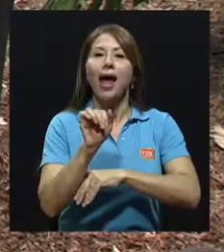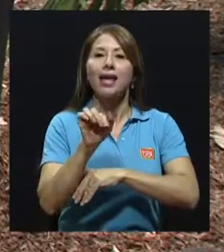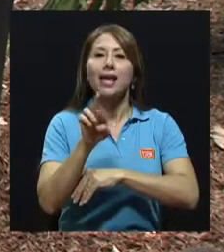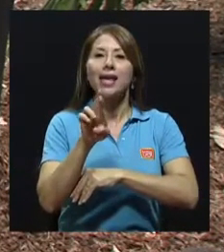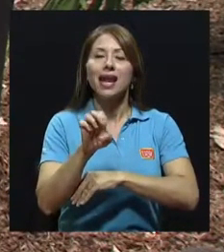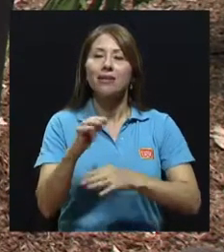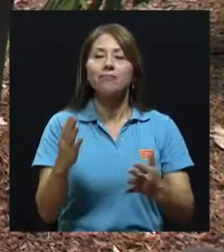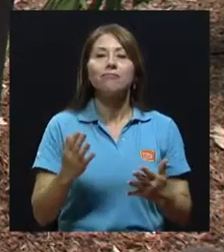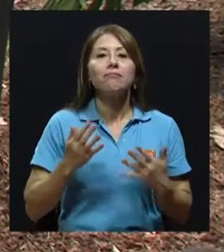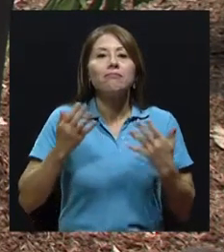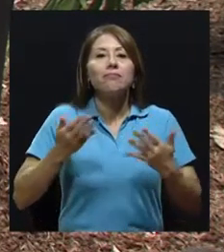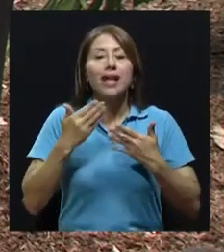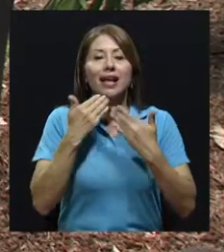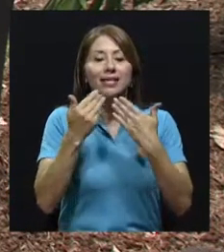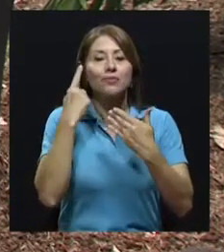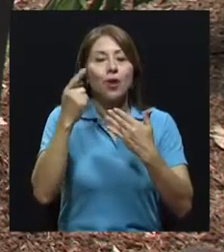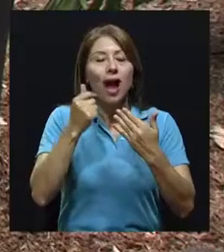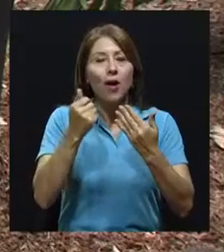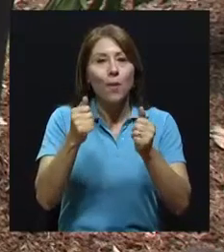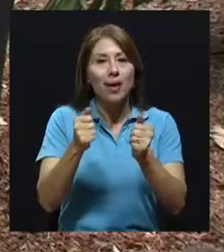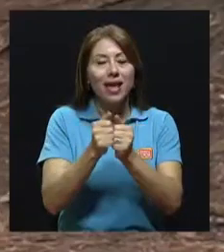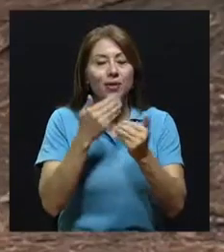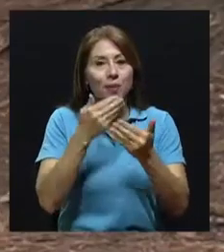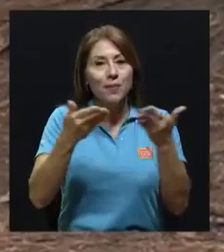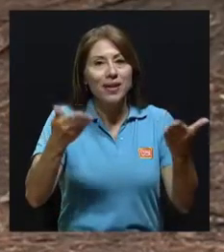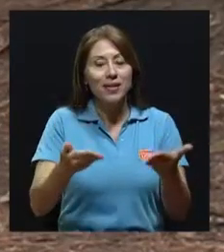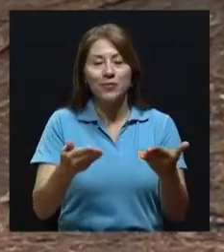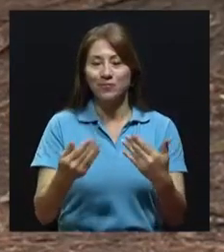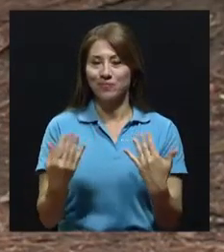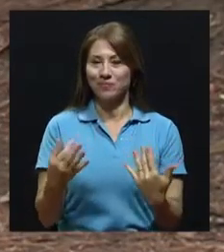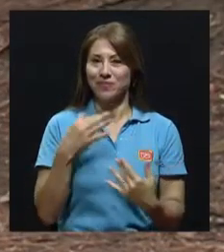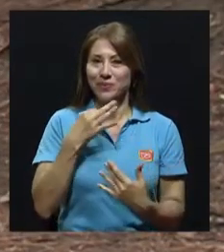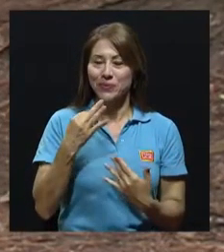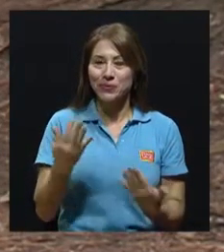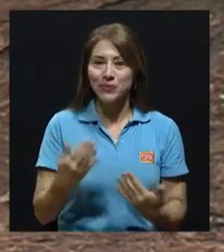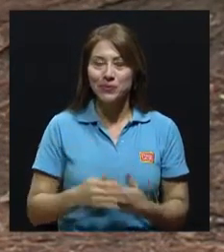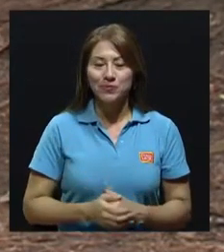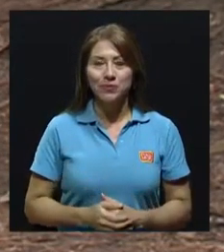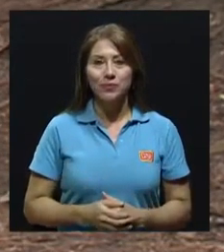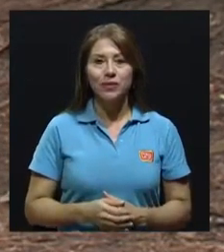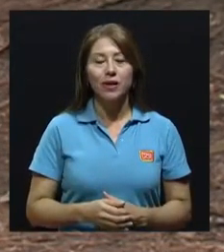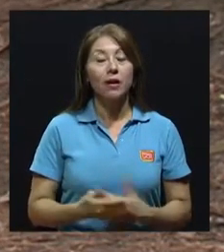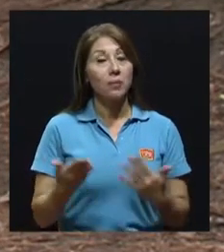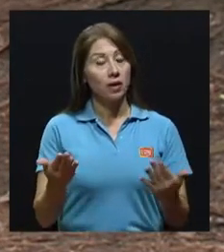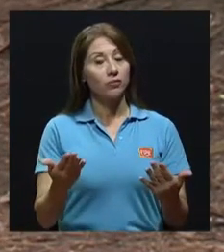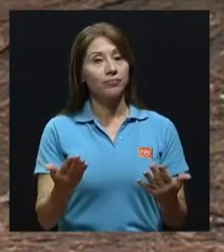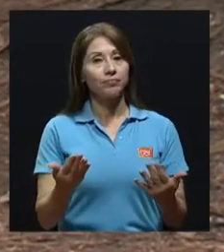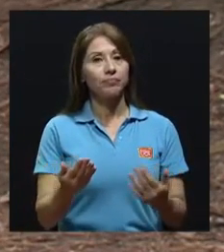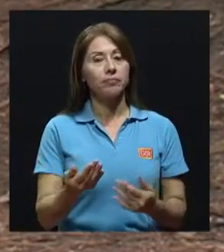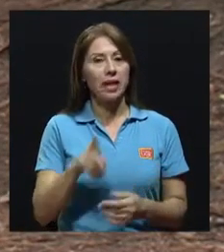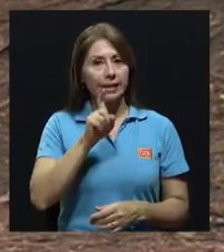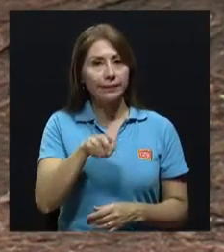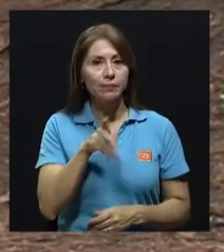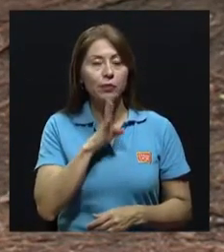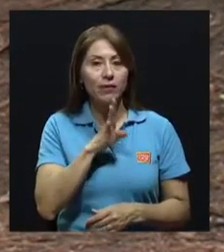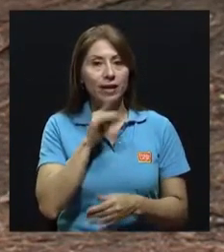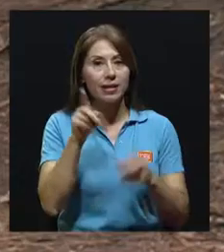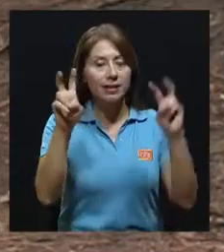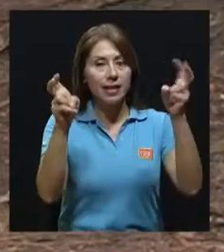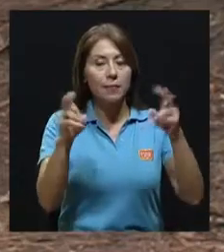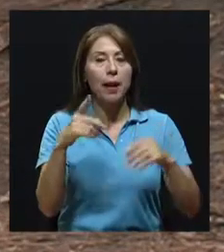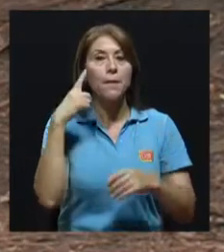gracias por acompañarnos. Bienvenido. Es un gusto estar aquí. Yo creo que sería muy oportuno hablar de este tema, Félix, porque